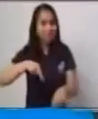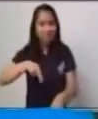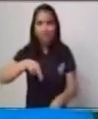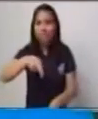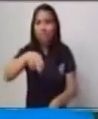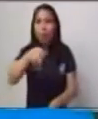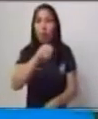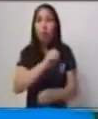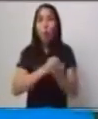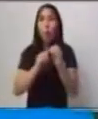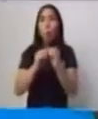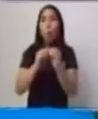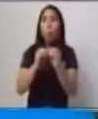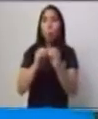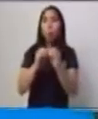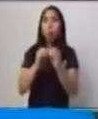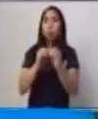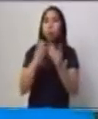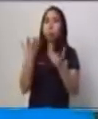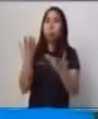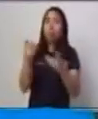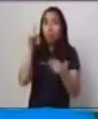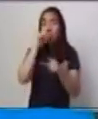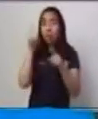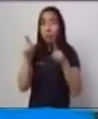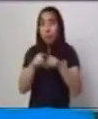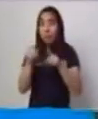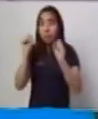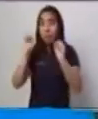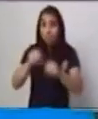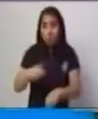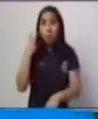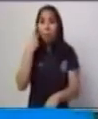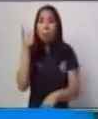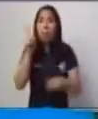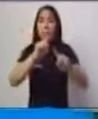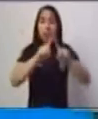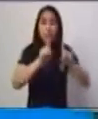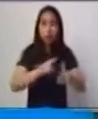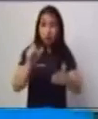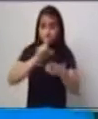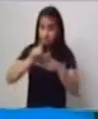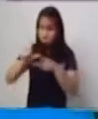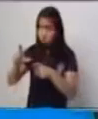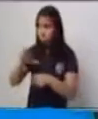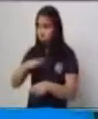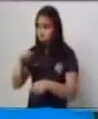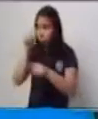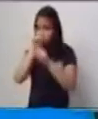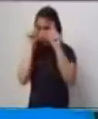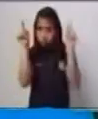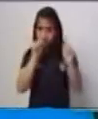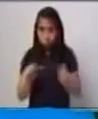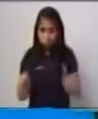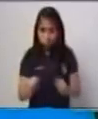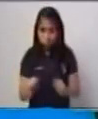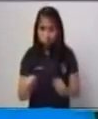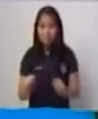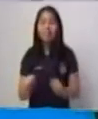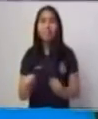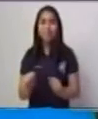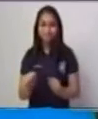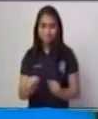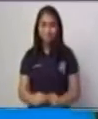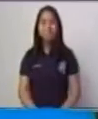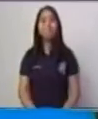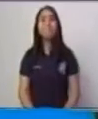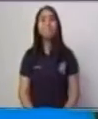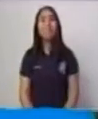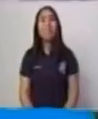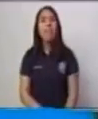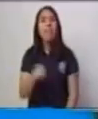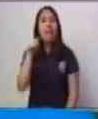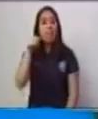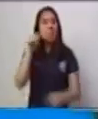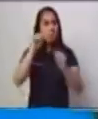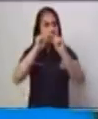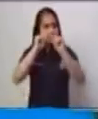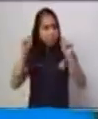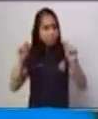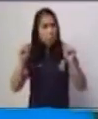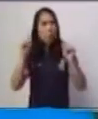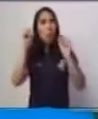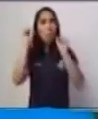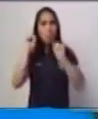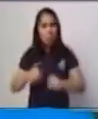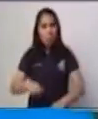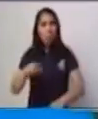están relacionadas entre sí y pueden tener una dirección. Las líneas, como tú sabes,